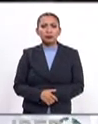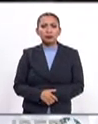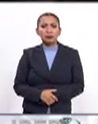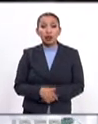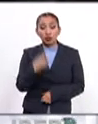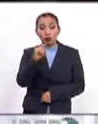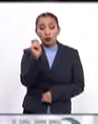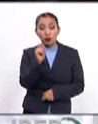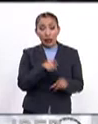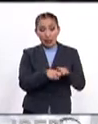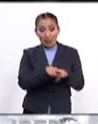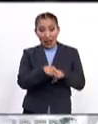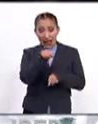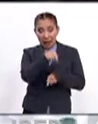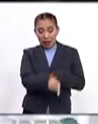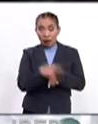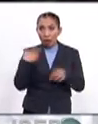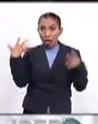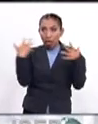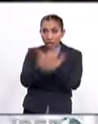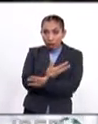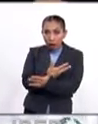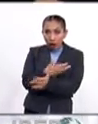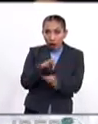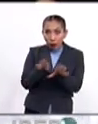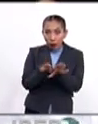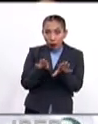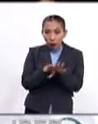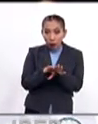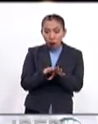Hasta su hermanito Yahya se quedó estupefacto.